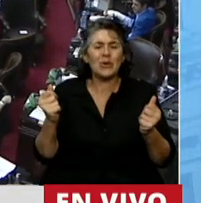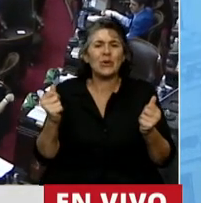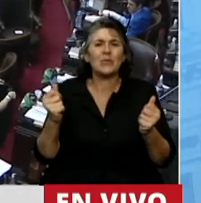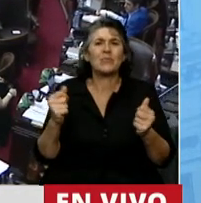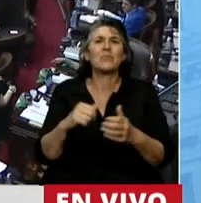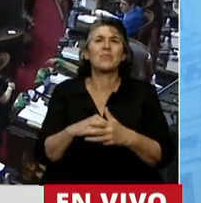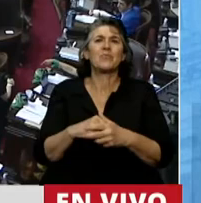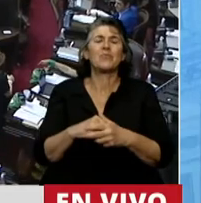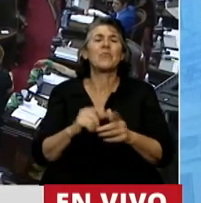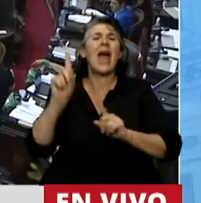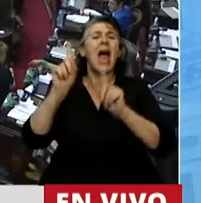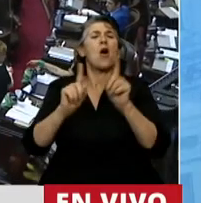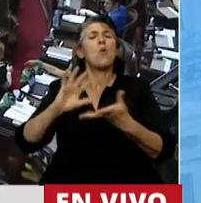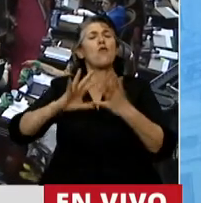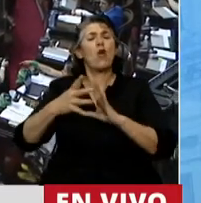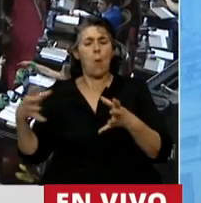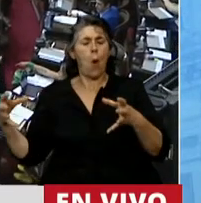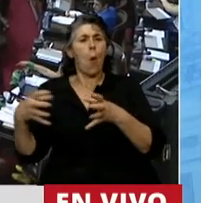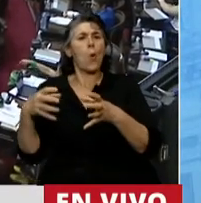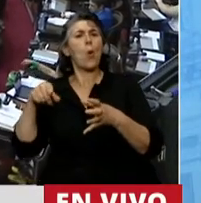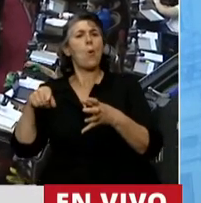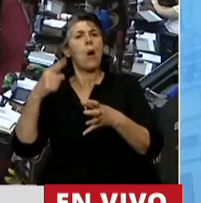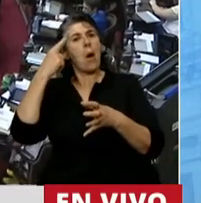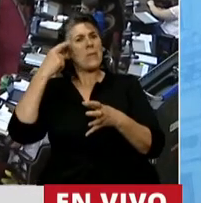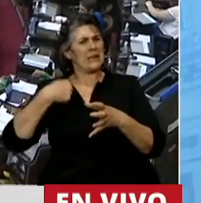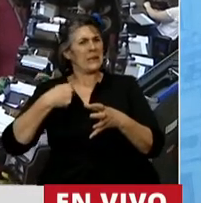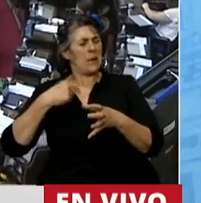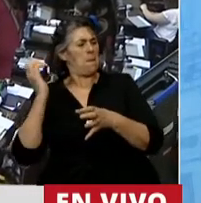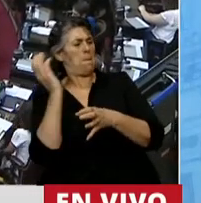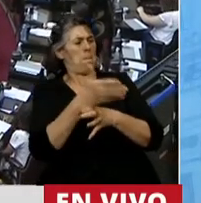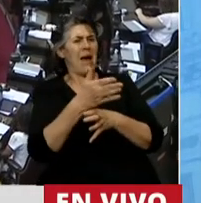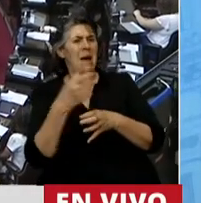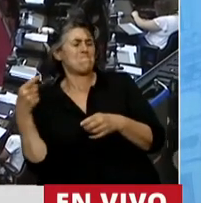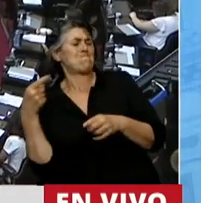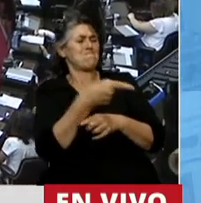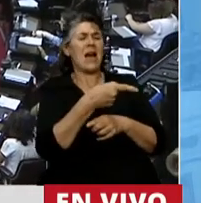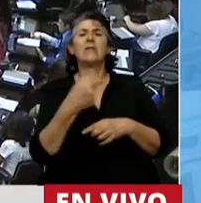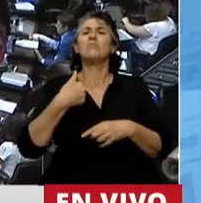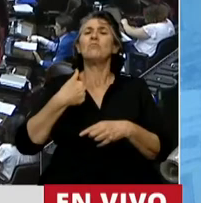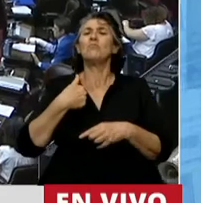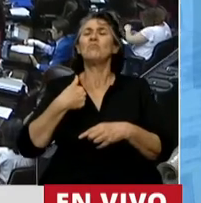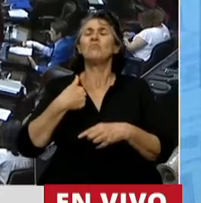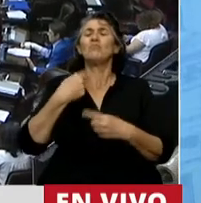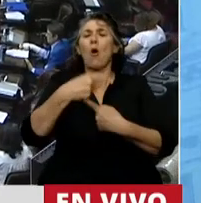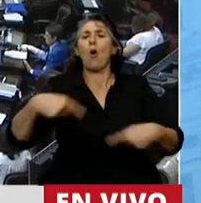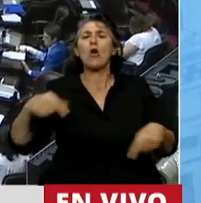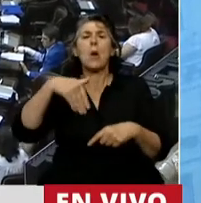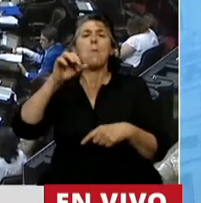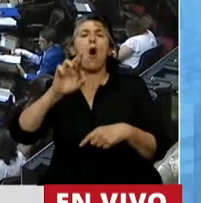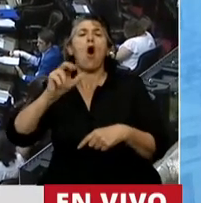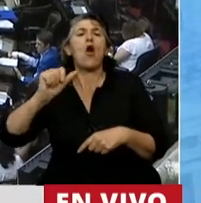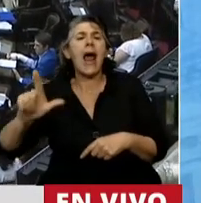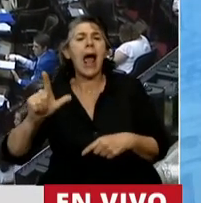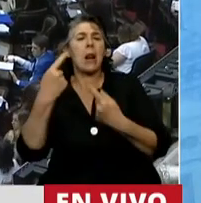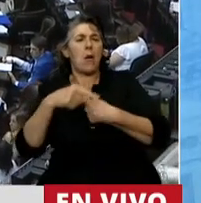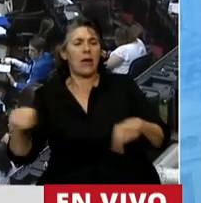pretensión de algunos grupos de imponer sus valores morales o religiosos sobre el resto de la sociedad. Tenemos que terminar